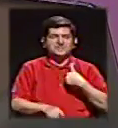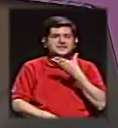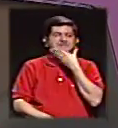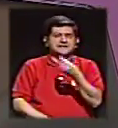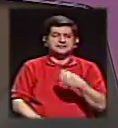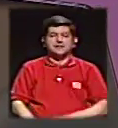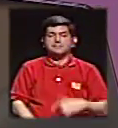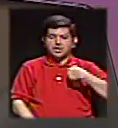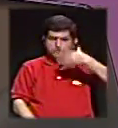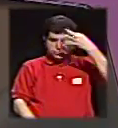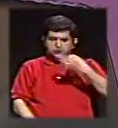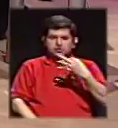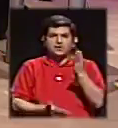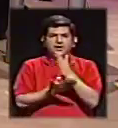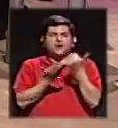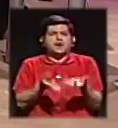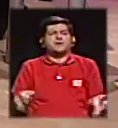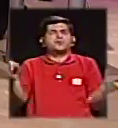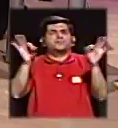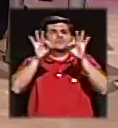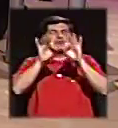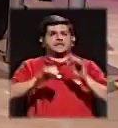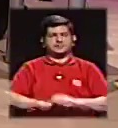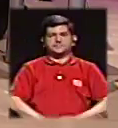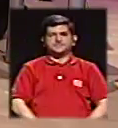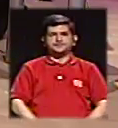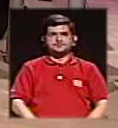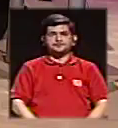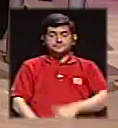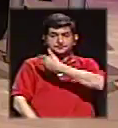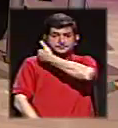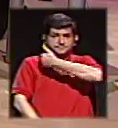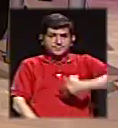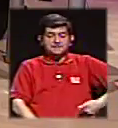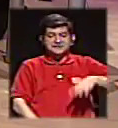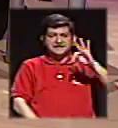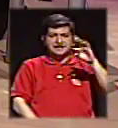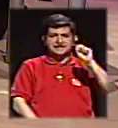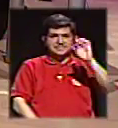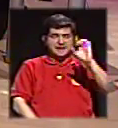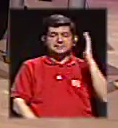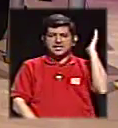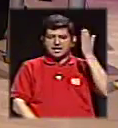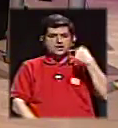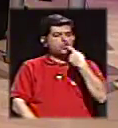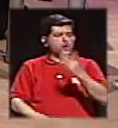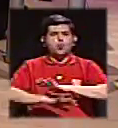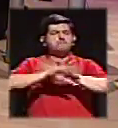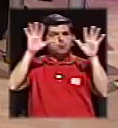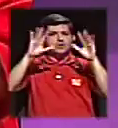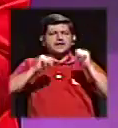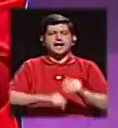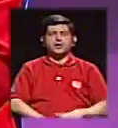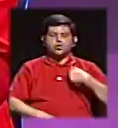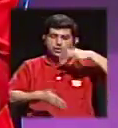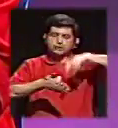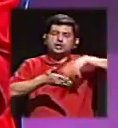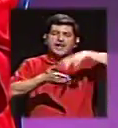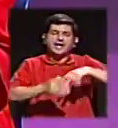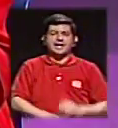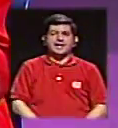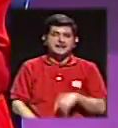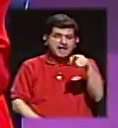diciembre. yo sí creo una cosa muy importante, o sea, y el presidente del Tribunal Supremo de Elecciones en su discurso lo dijo clarísimamente y voy a leer.